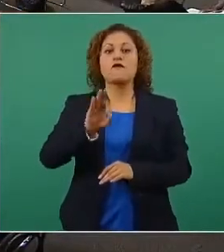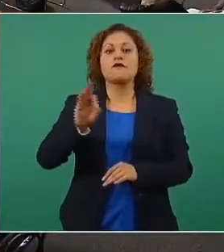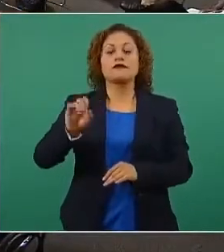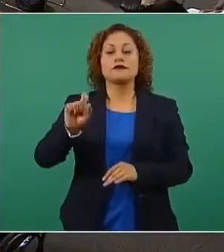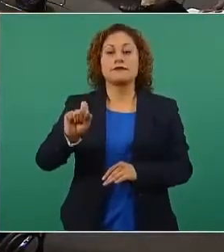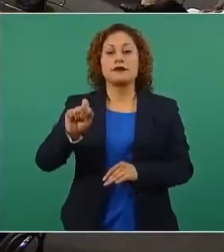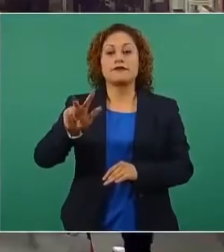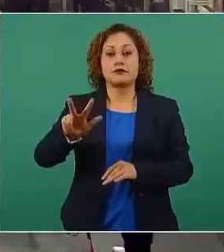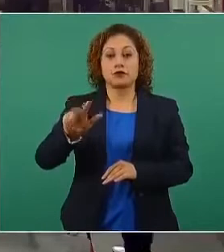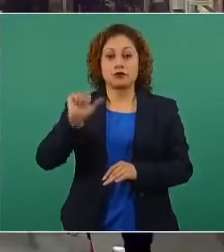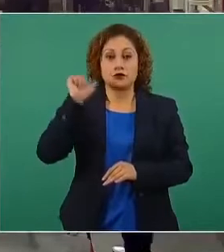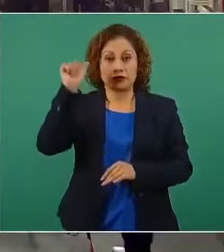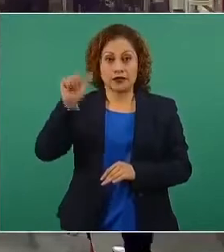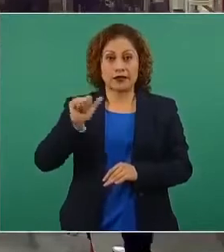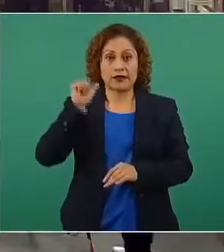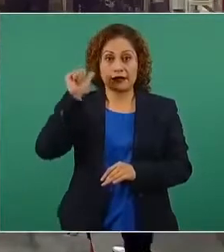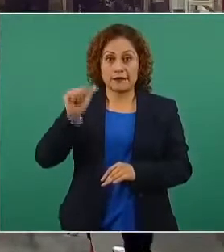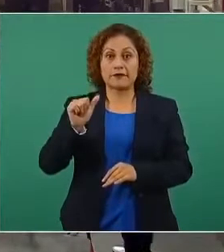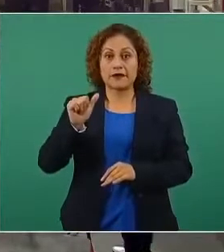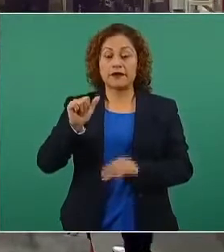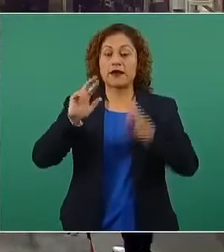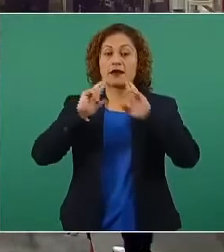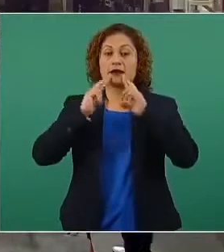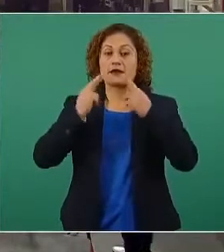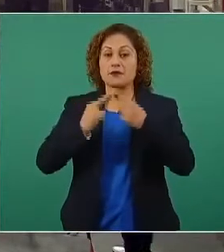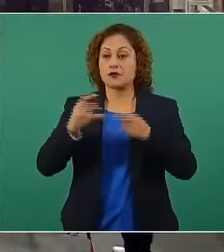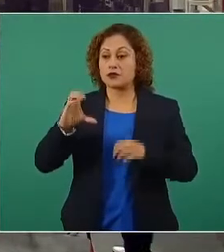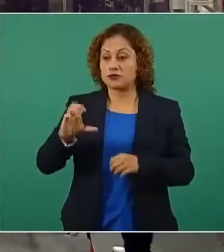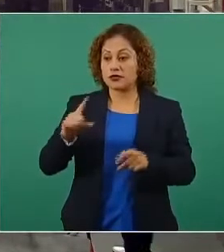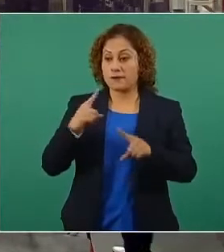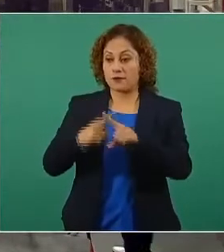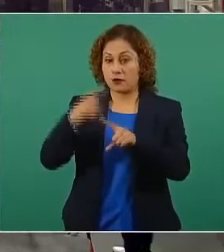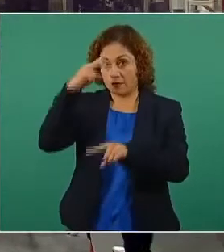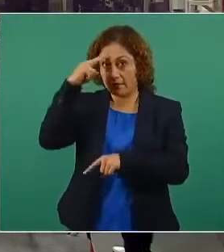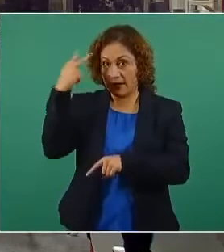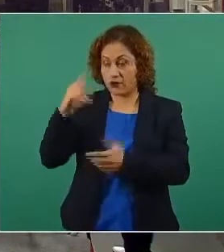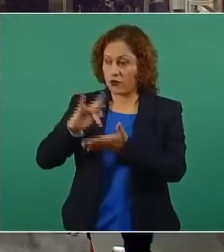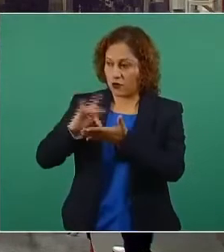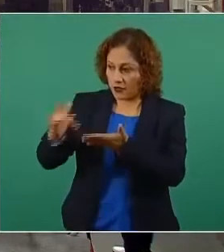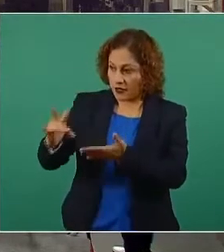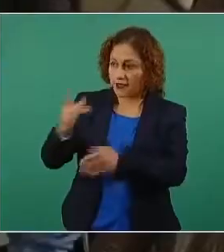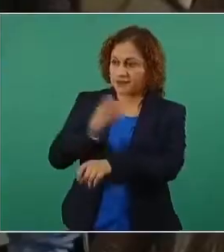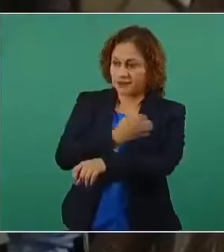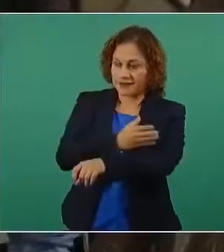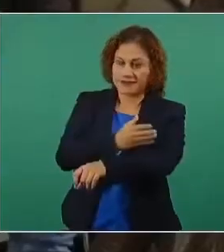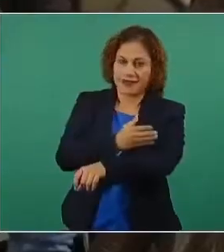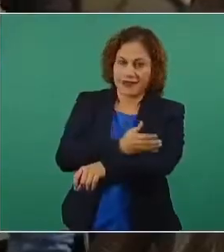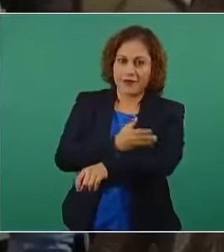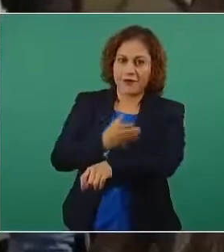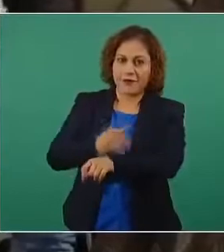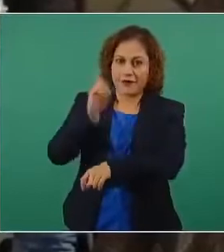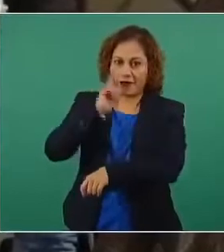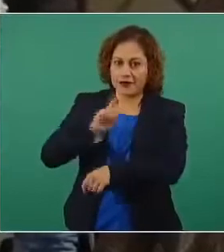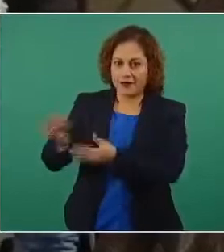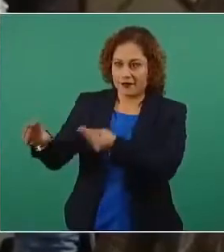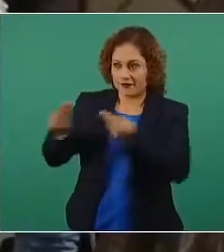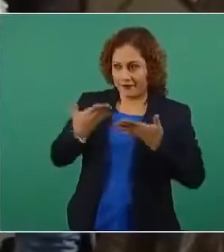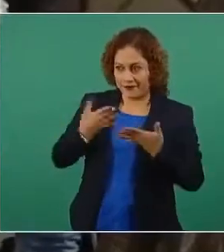abril en una reunión de Sí por México y le agradezco a mi compañera que me pasó el dato y ya es todo, presidente. Muchas gracias.